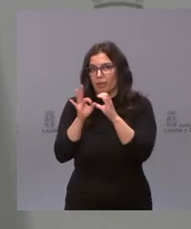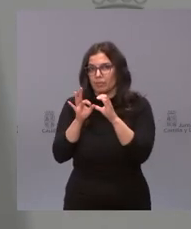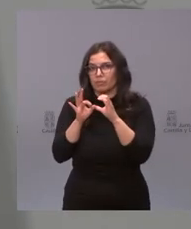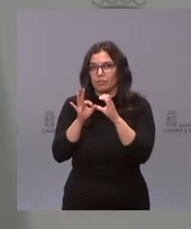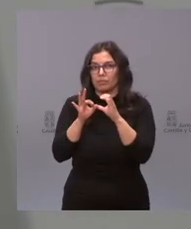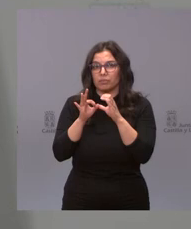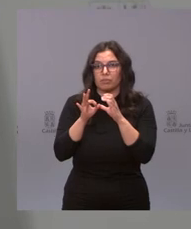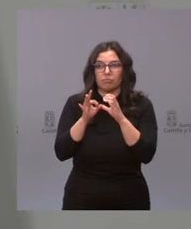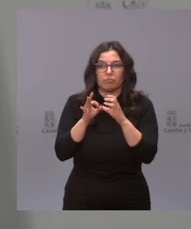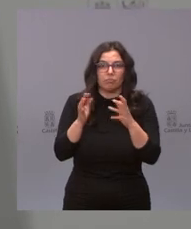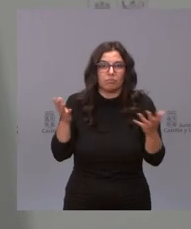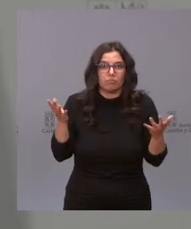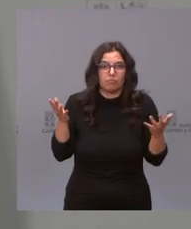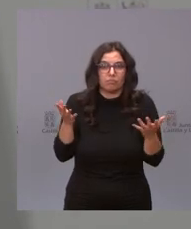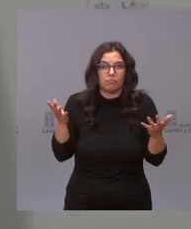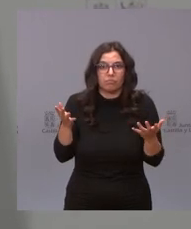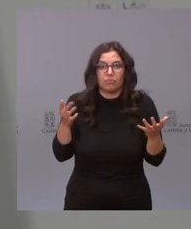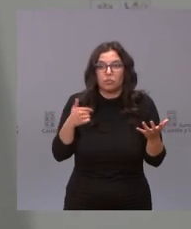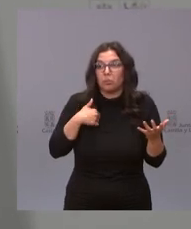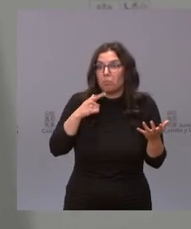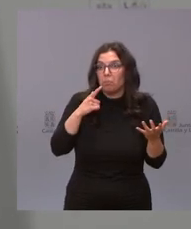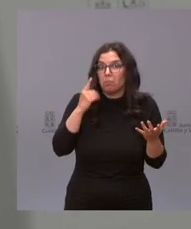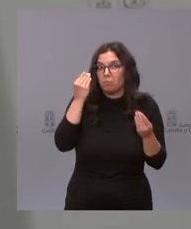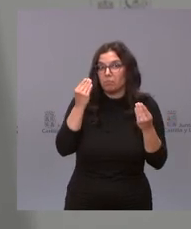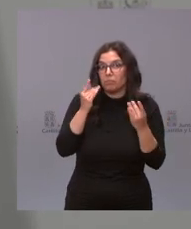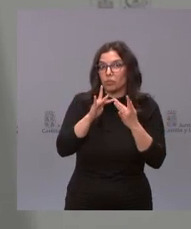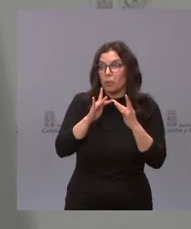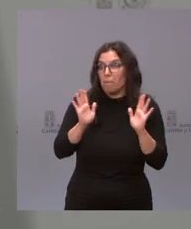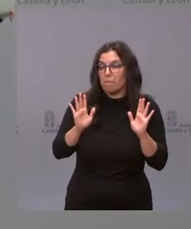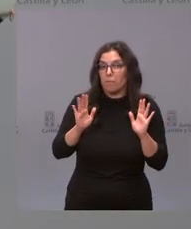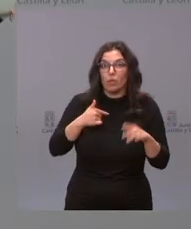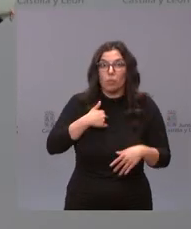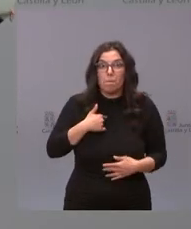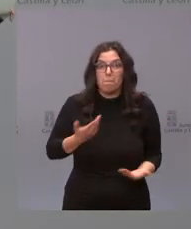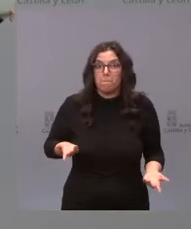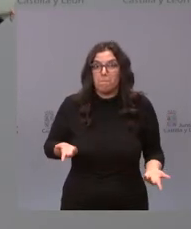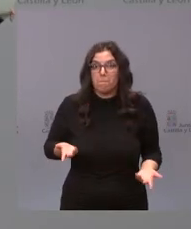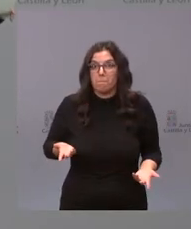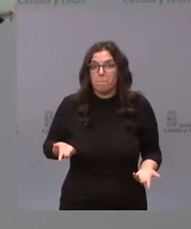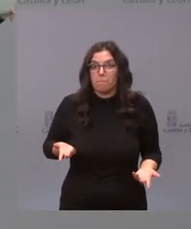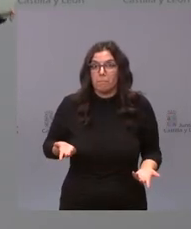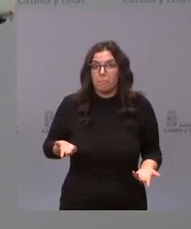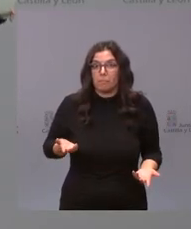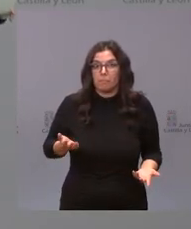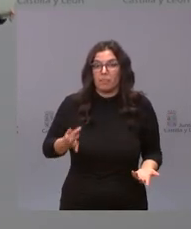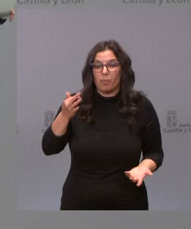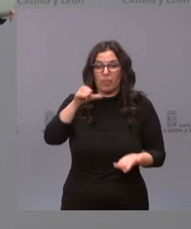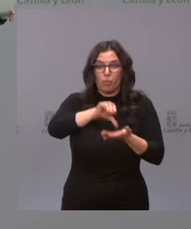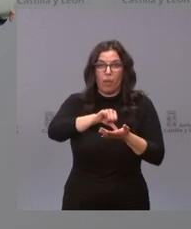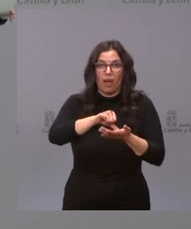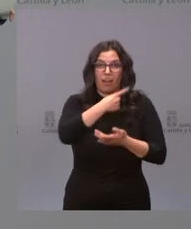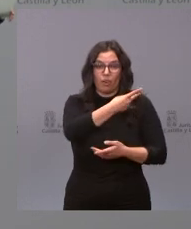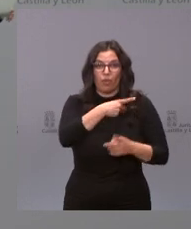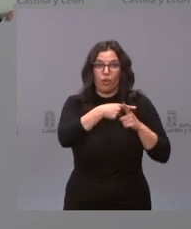y bueno yo desconozco que hubiera ninguna Por mi parte tampoco además es una ciudad como digo que